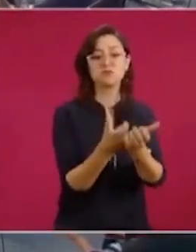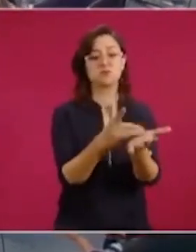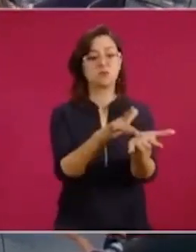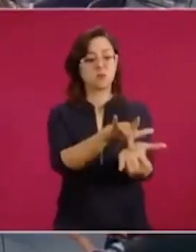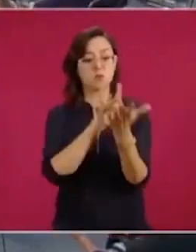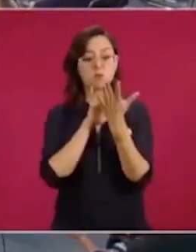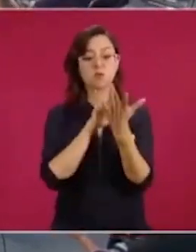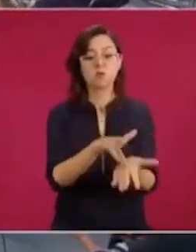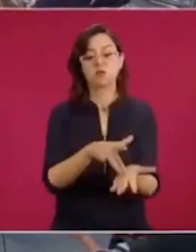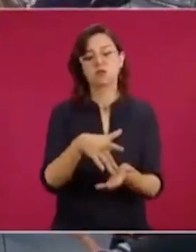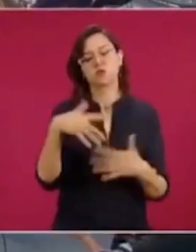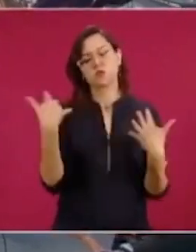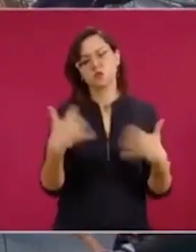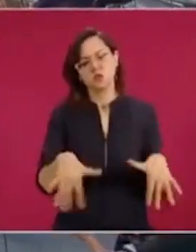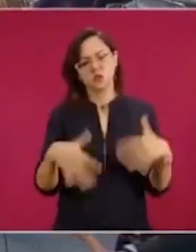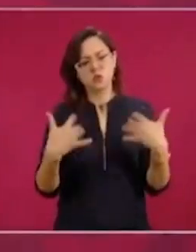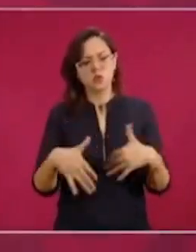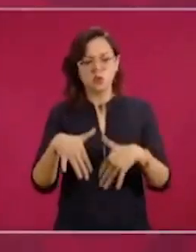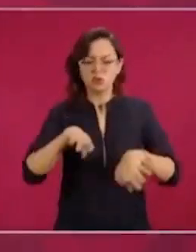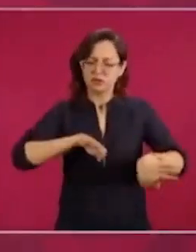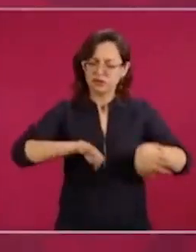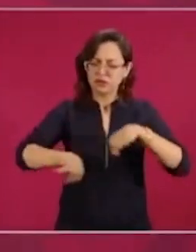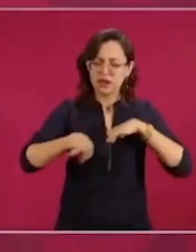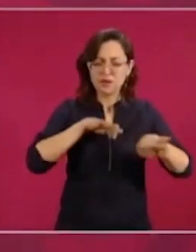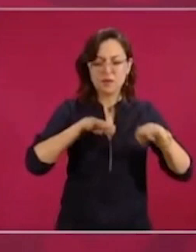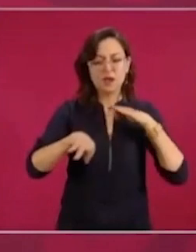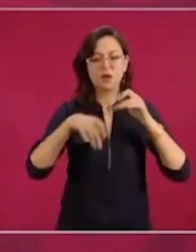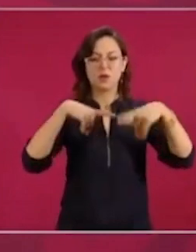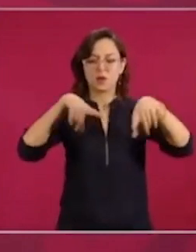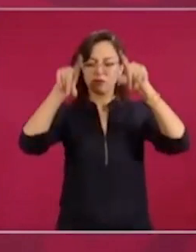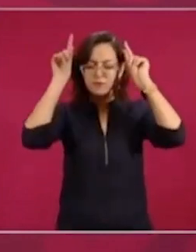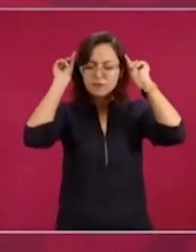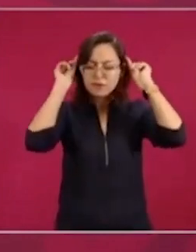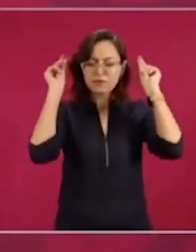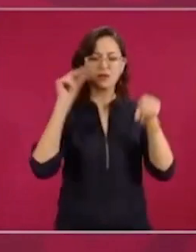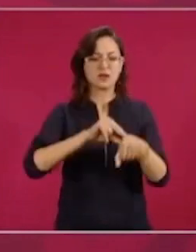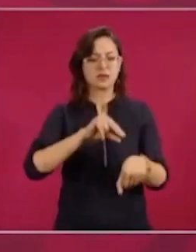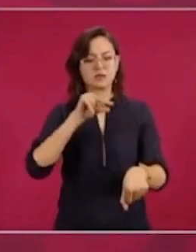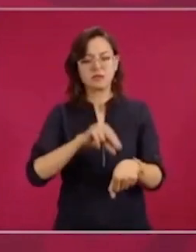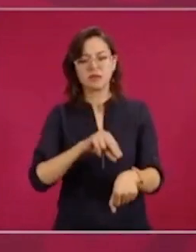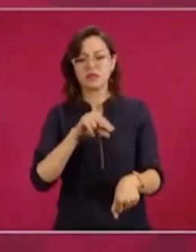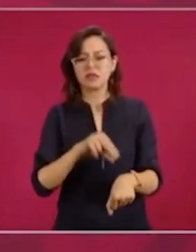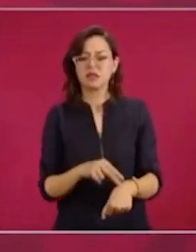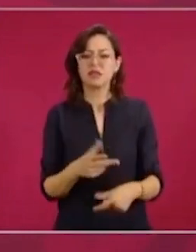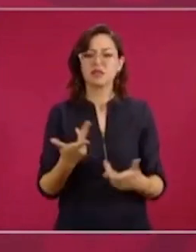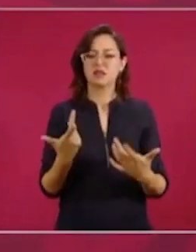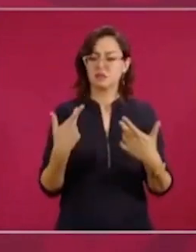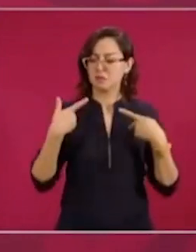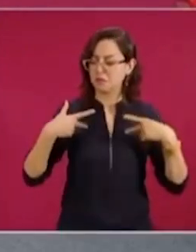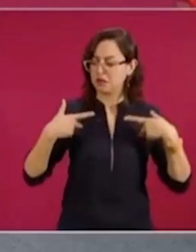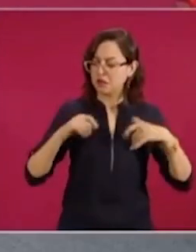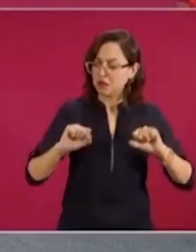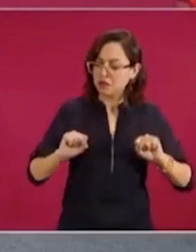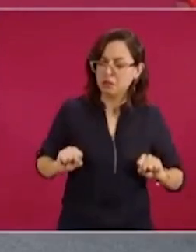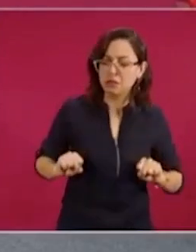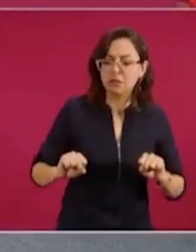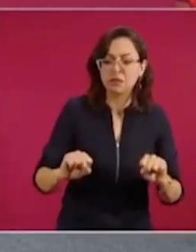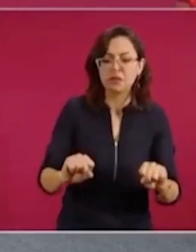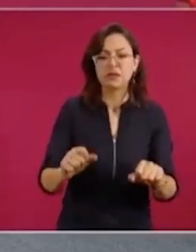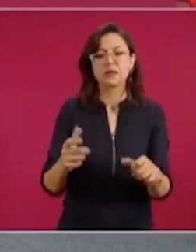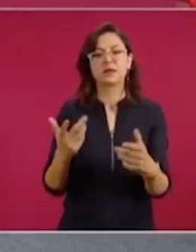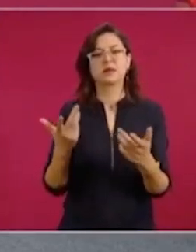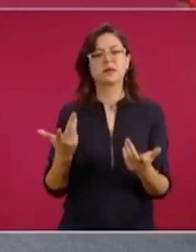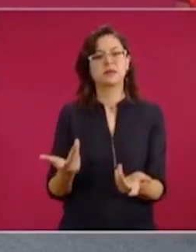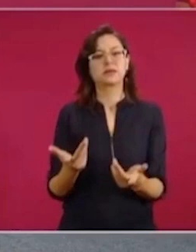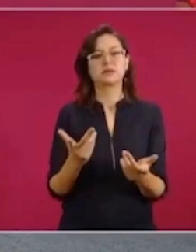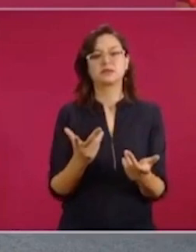reconocer el trabajo de las enfermeras, de los médicos, de los camilleros, de